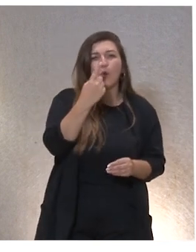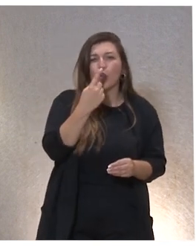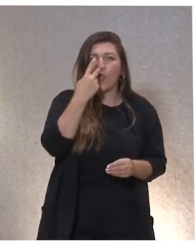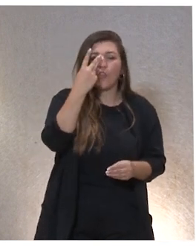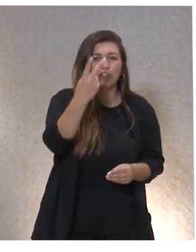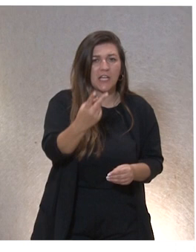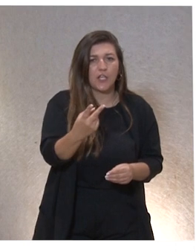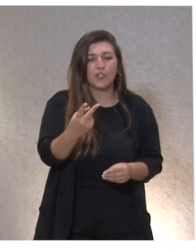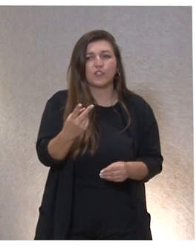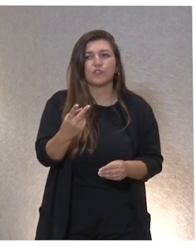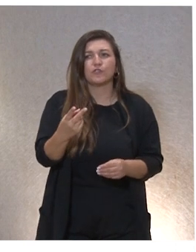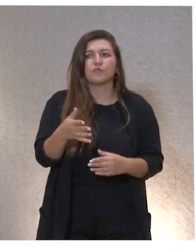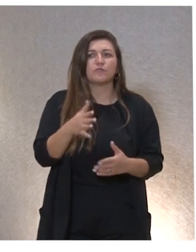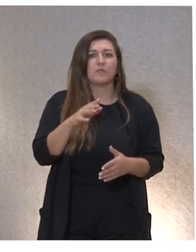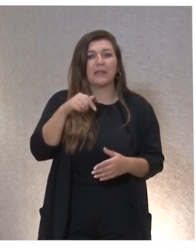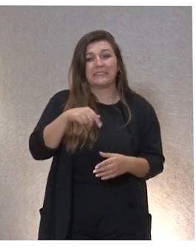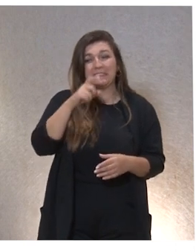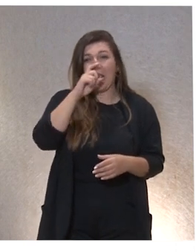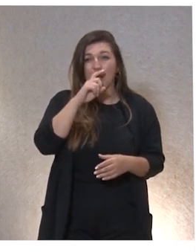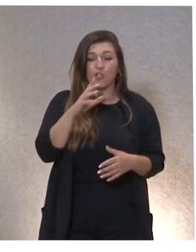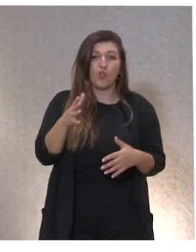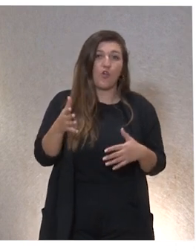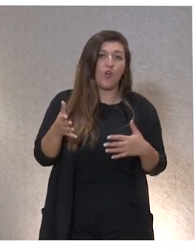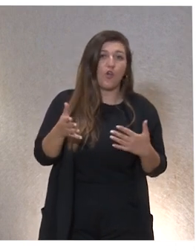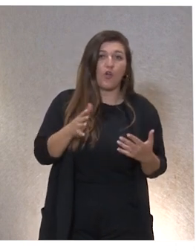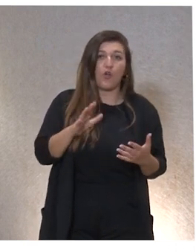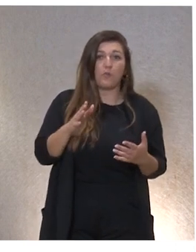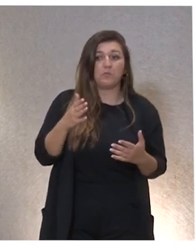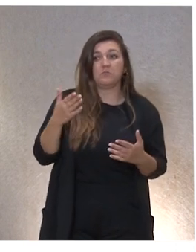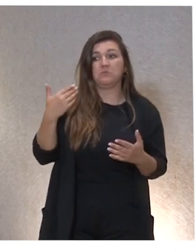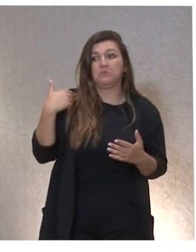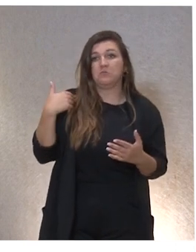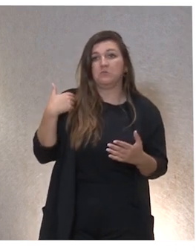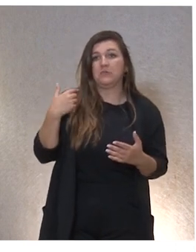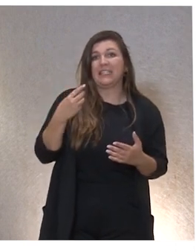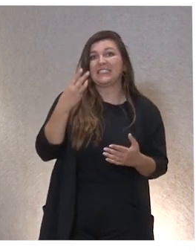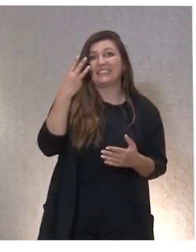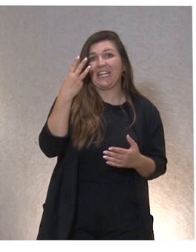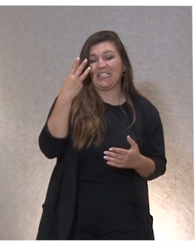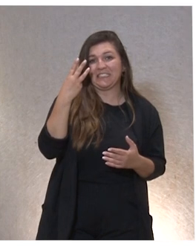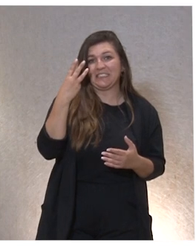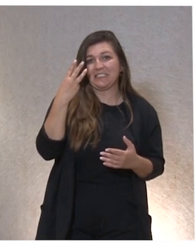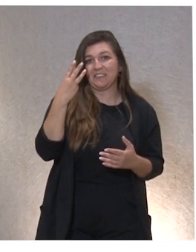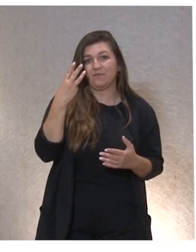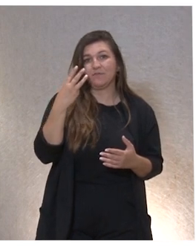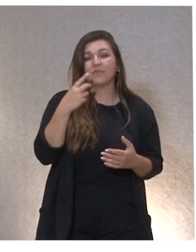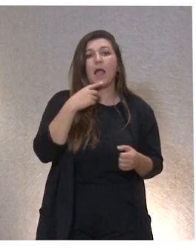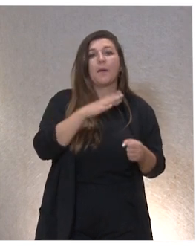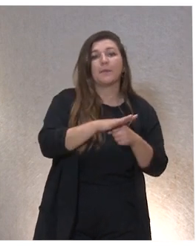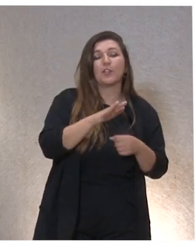tenemos varios dentro de los de este año por no irnos muy atrás pues hay tres apoyos autodirigidos